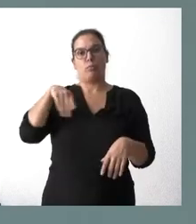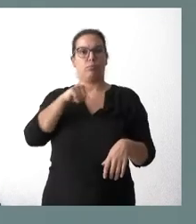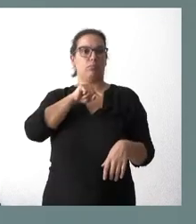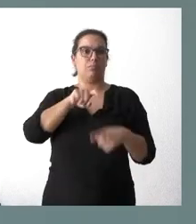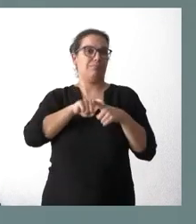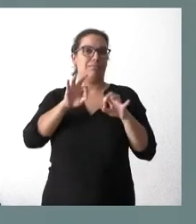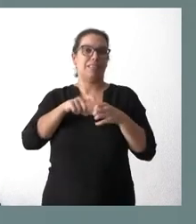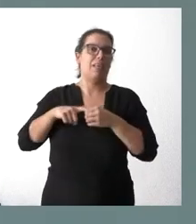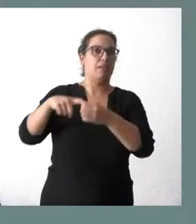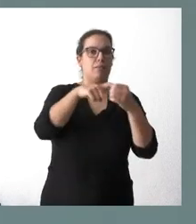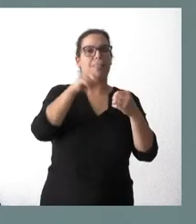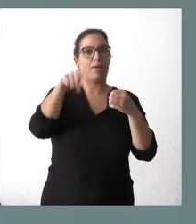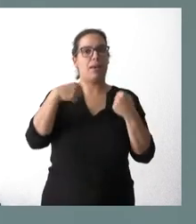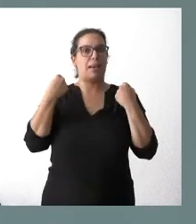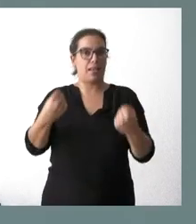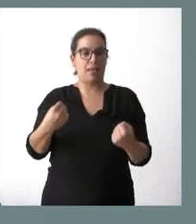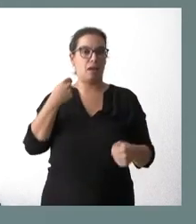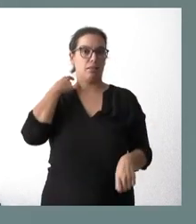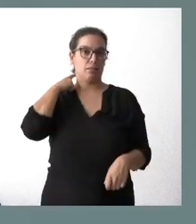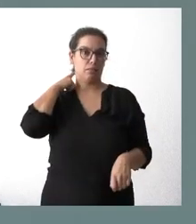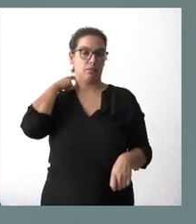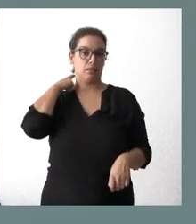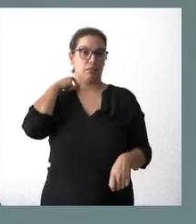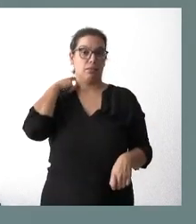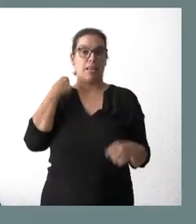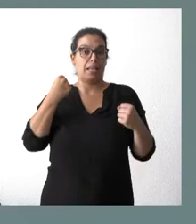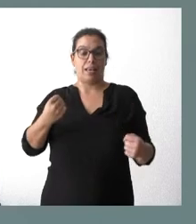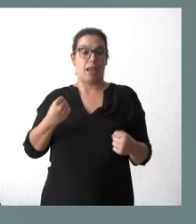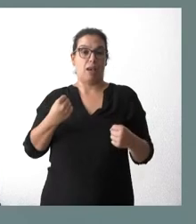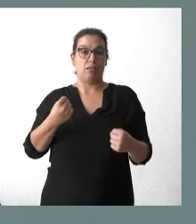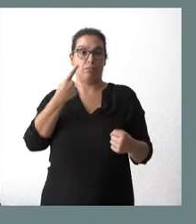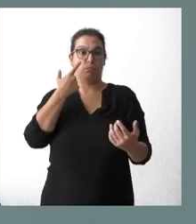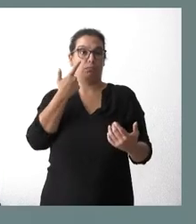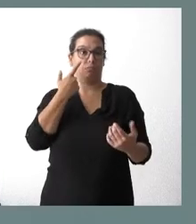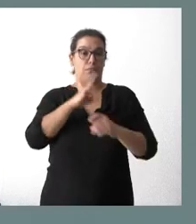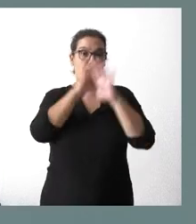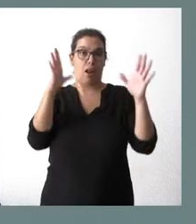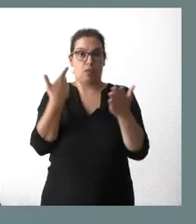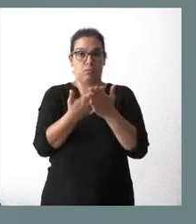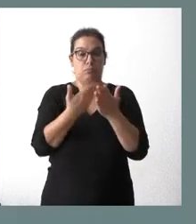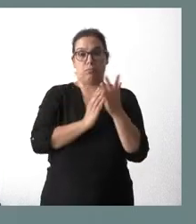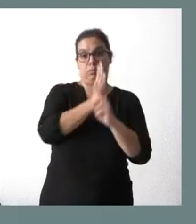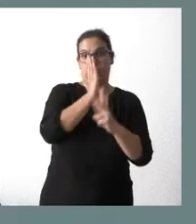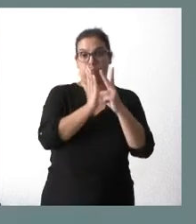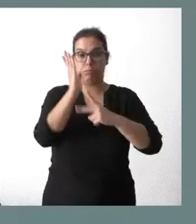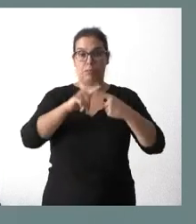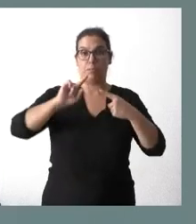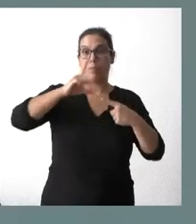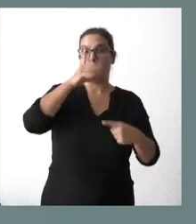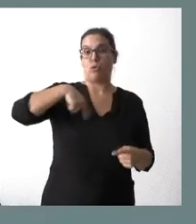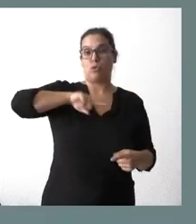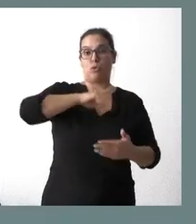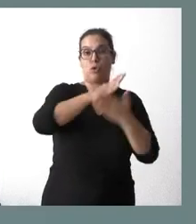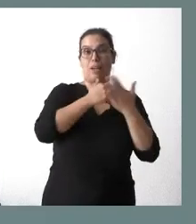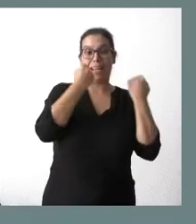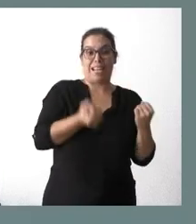en el ámbito de la energía, donde esta solidaridad se pone de manifiesto en un doble aspecto. Primero, que somos una comunidad que exporta